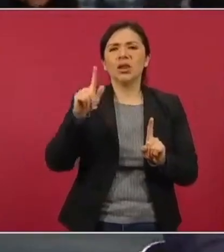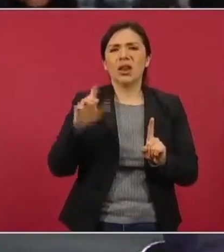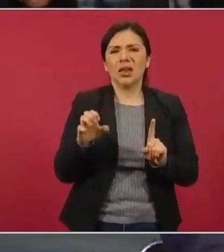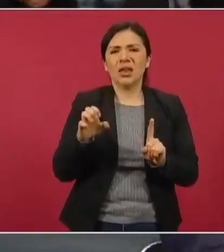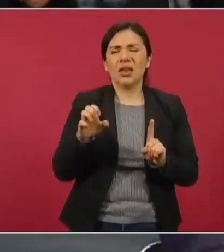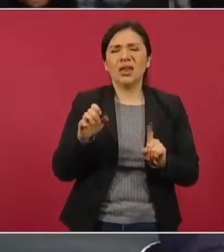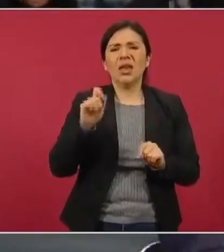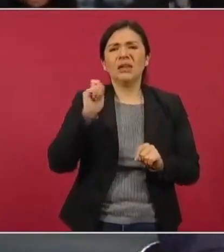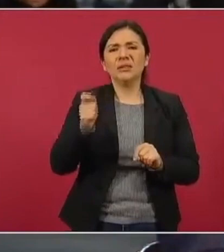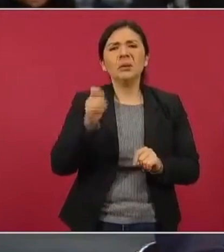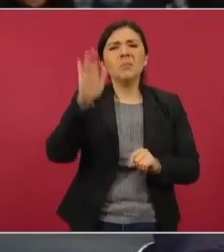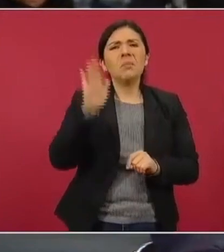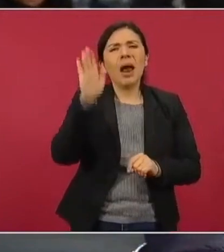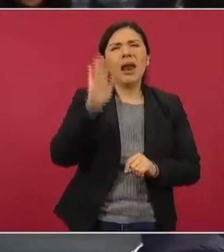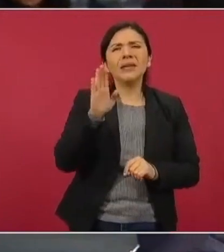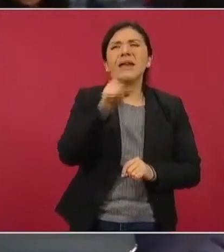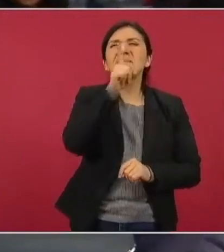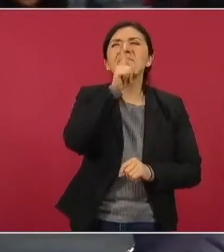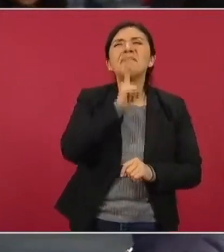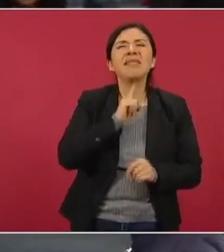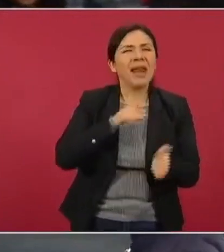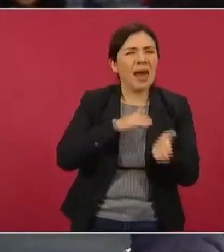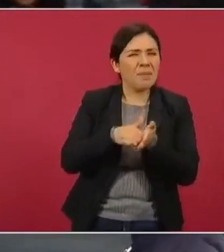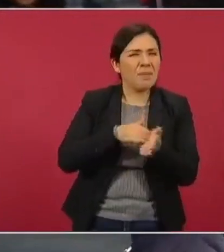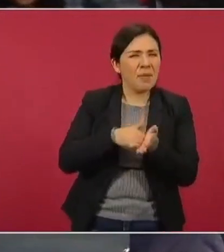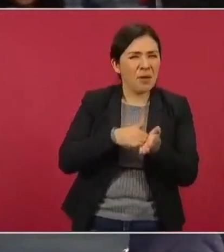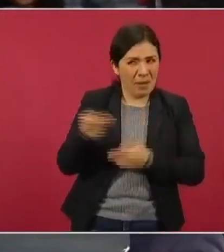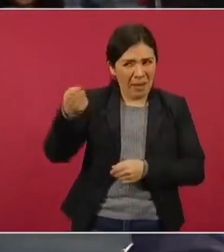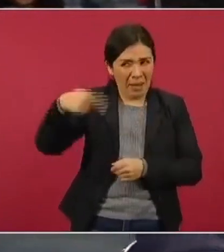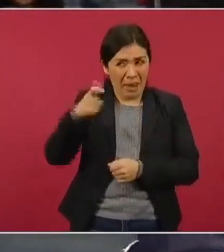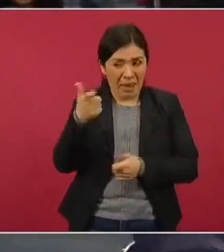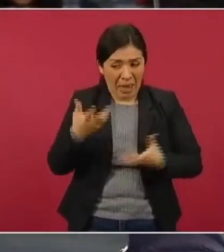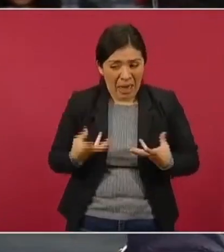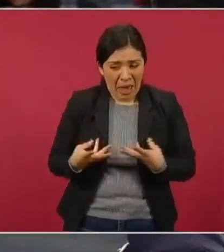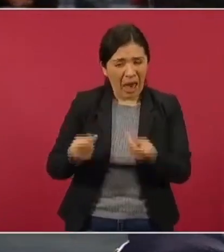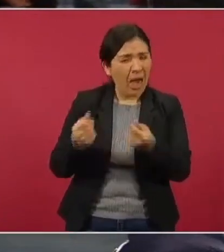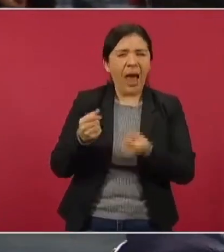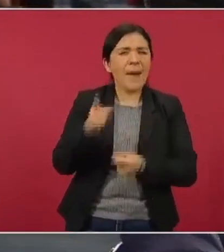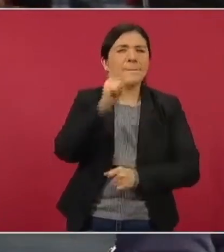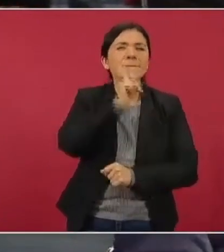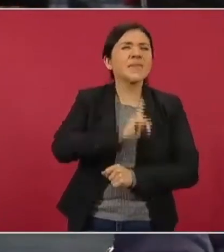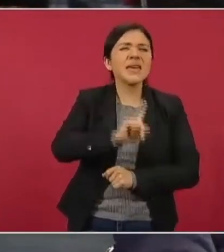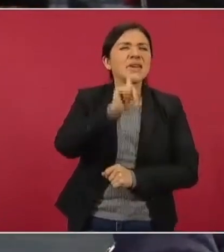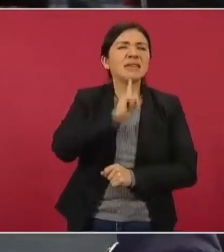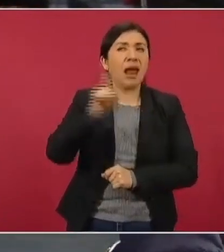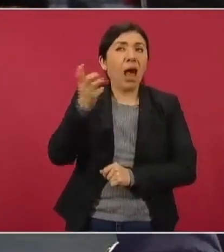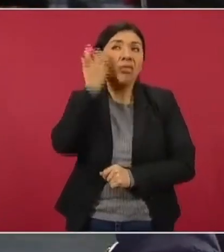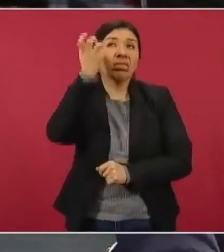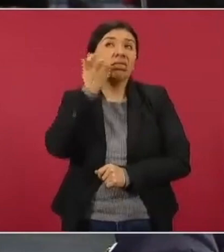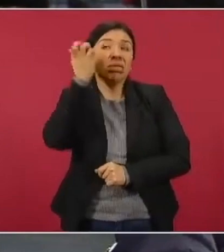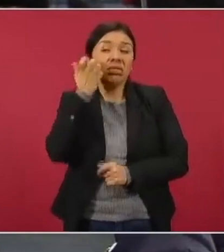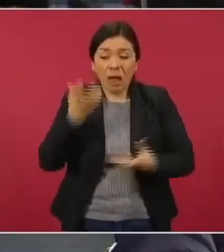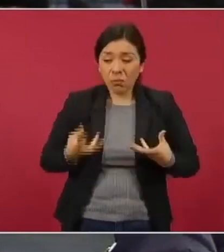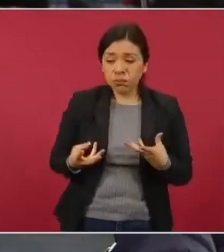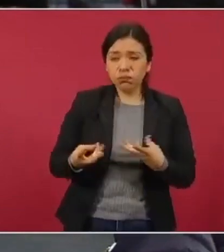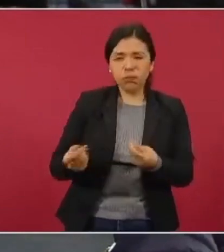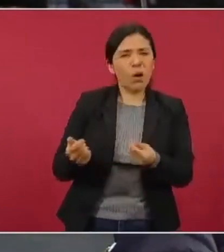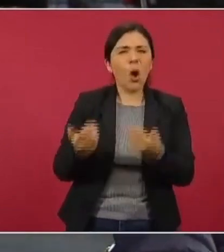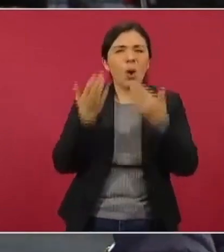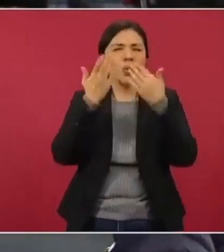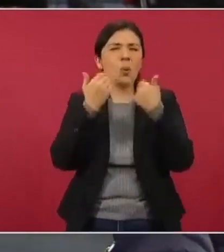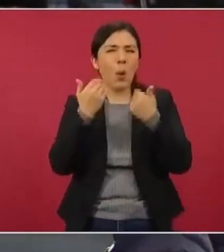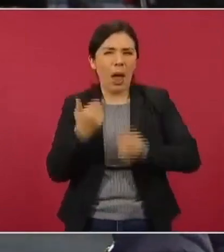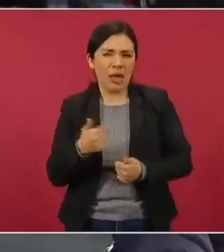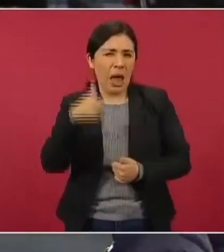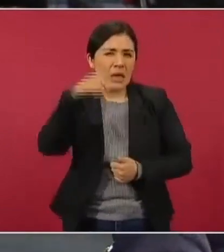Todo es broma y que en realidad ellos no tienen gastos suntuosos y que no tienen excesos en su gasto y que desde